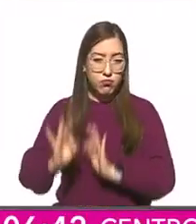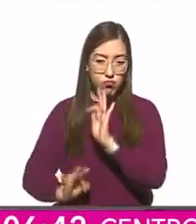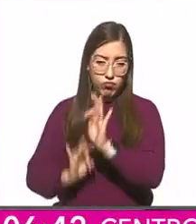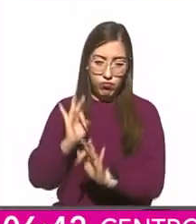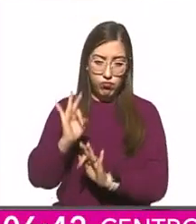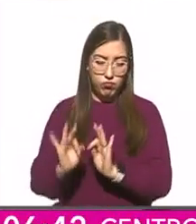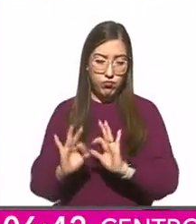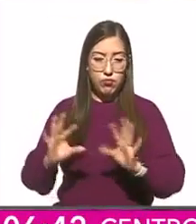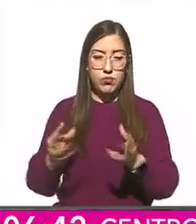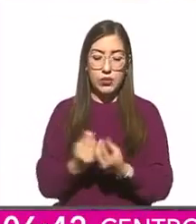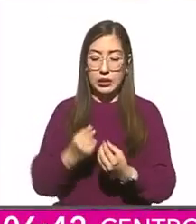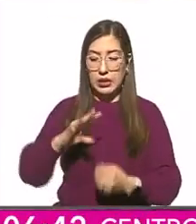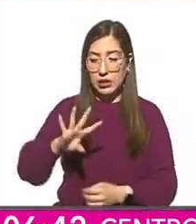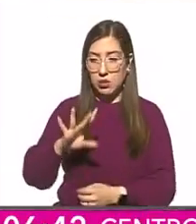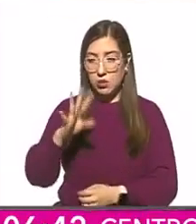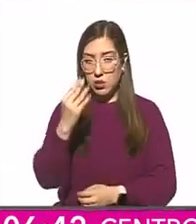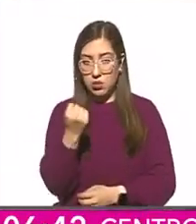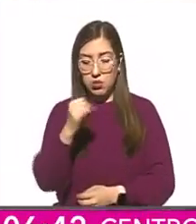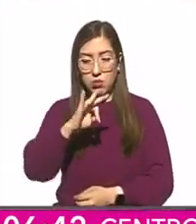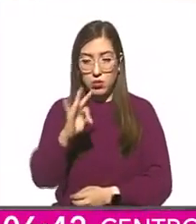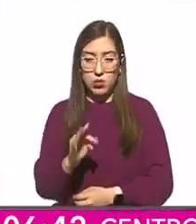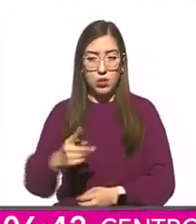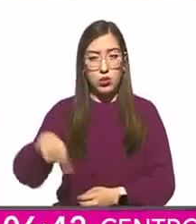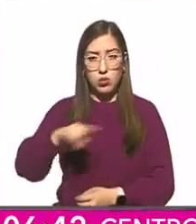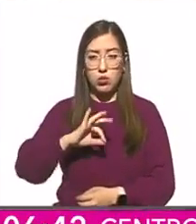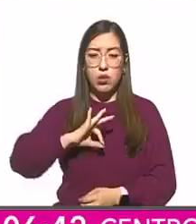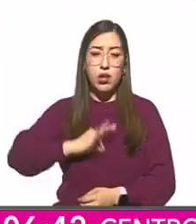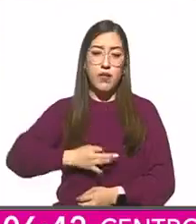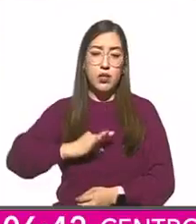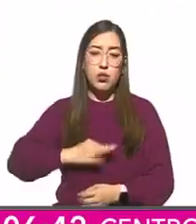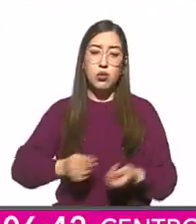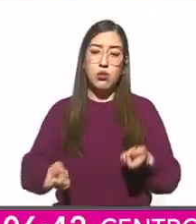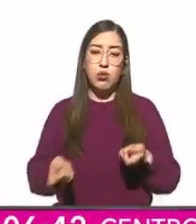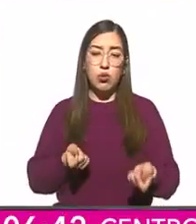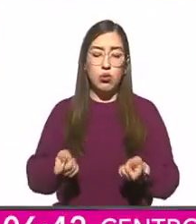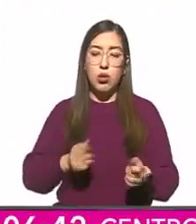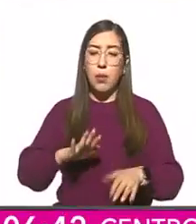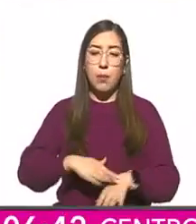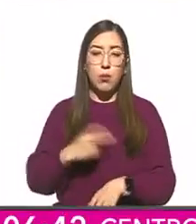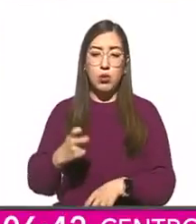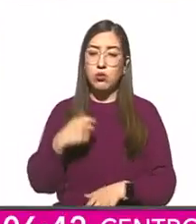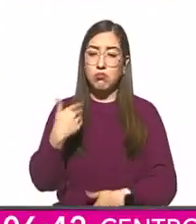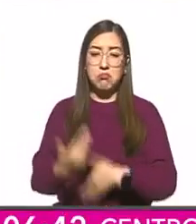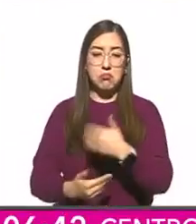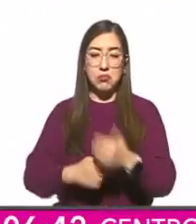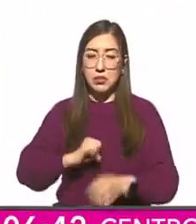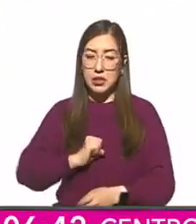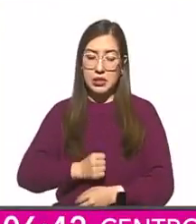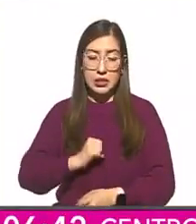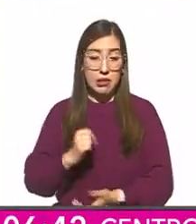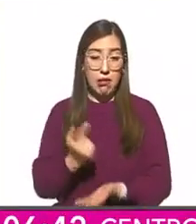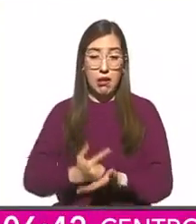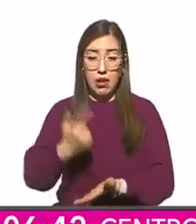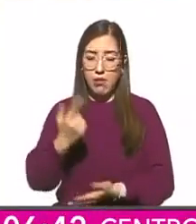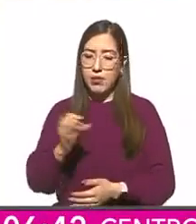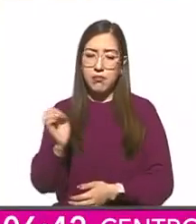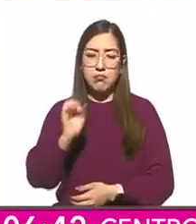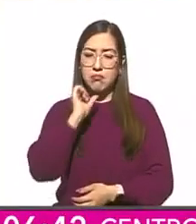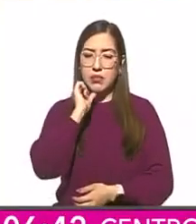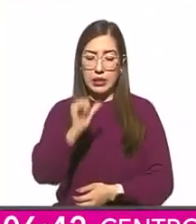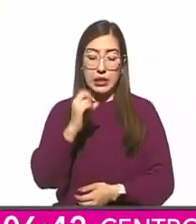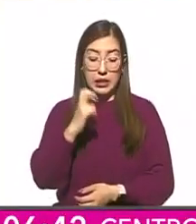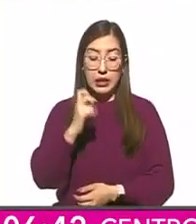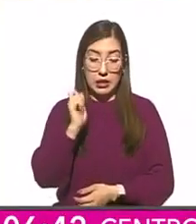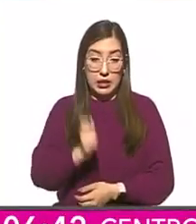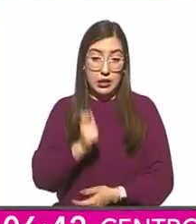la infección está controlada, por lo que no desarrollan SIDA, un estado avanzado de la infección causada